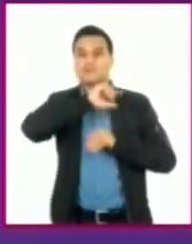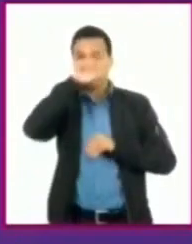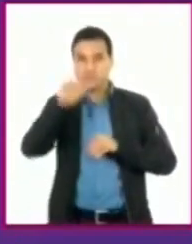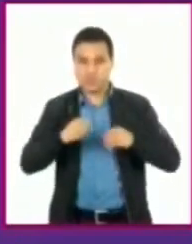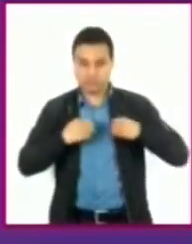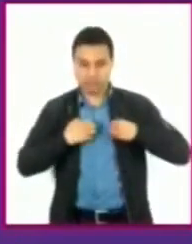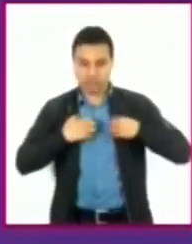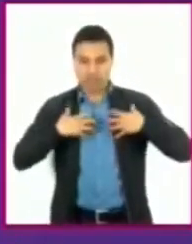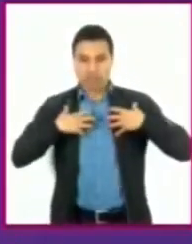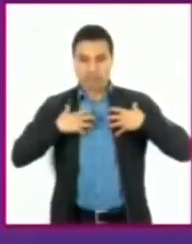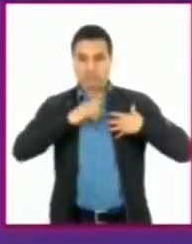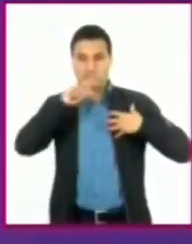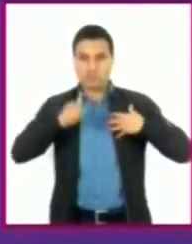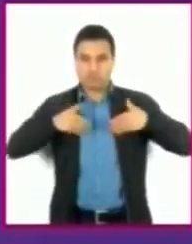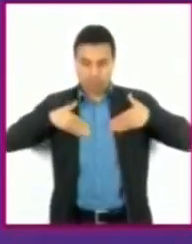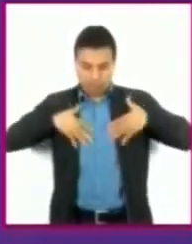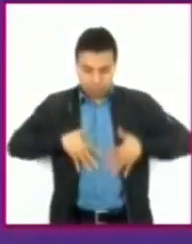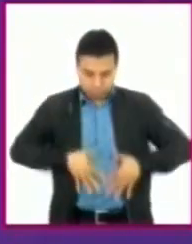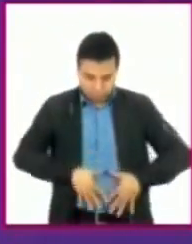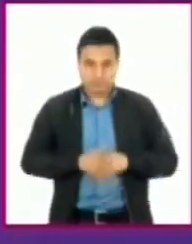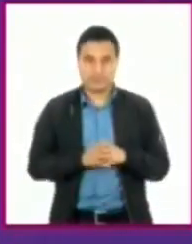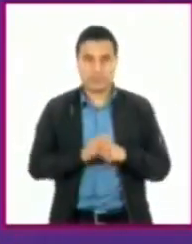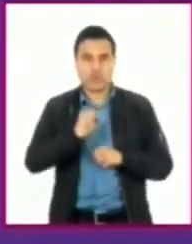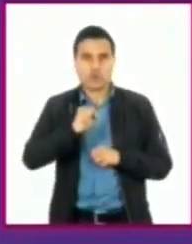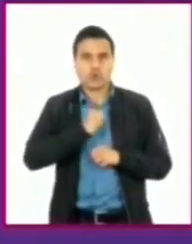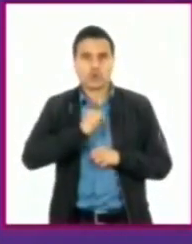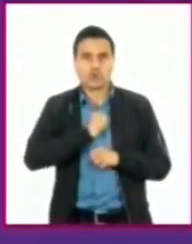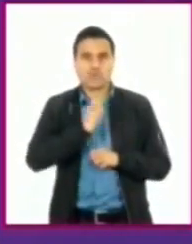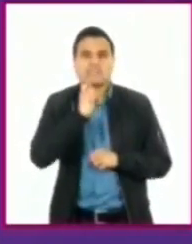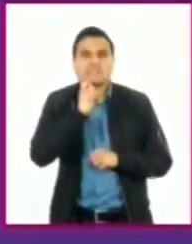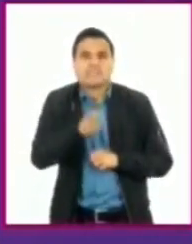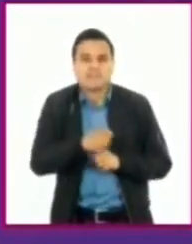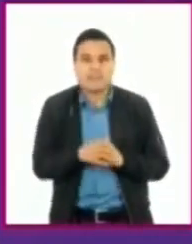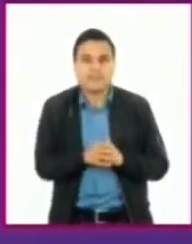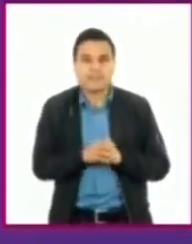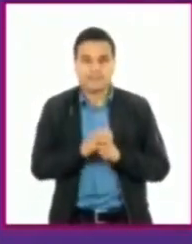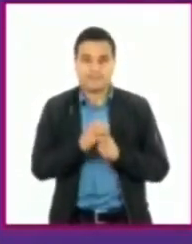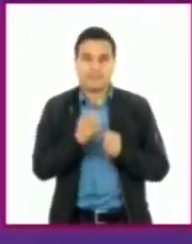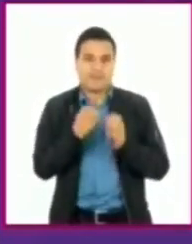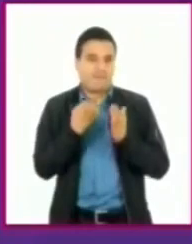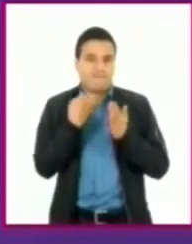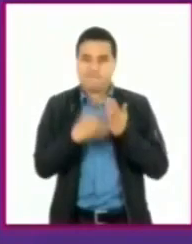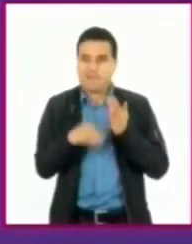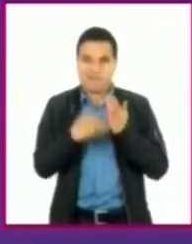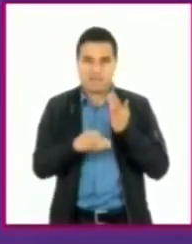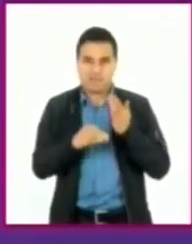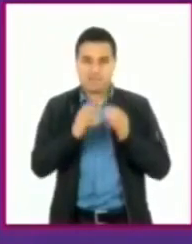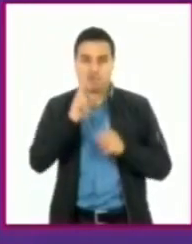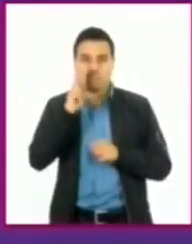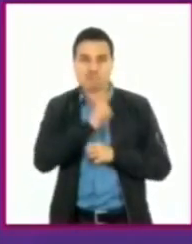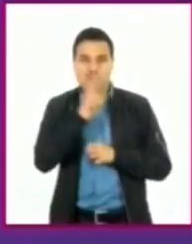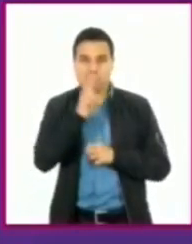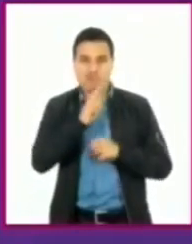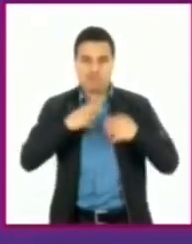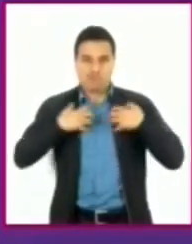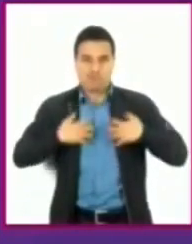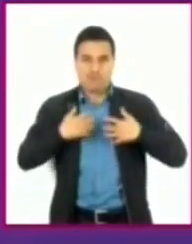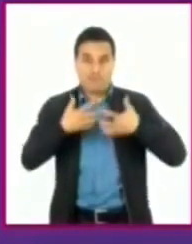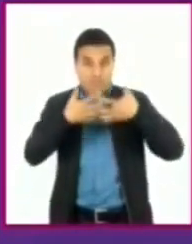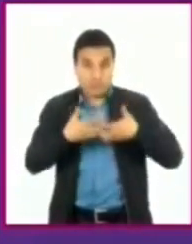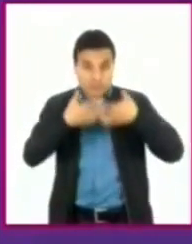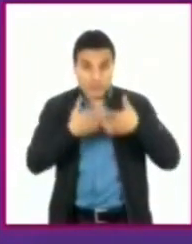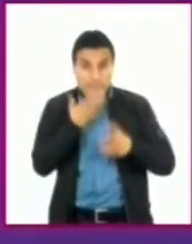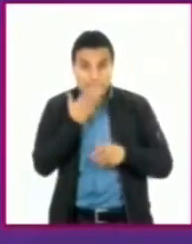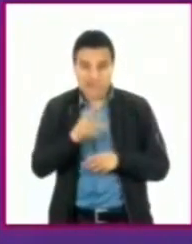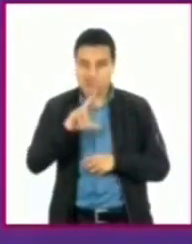hablando que esa función de descenso no se está produciendo adecuadamente. La tos habla de que el pulmón